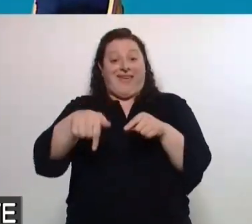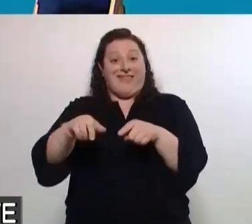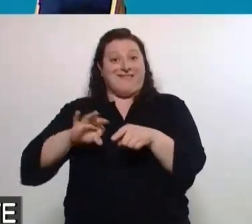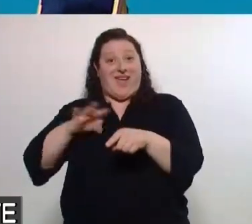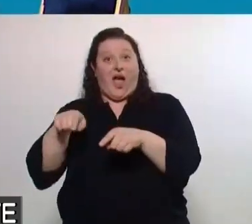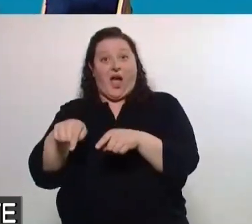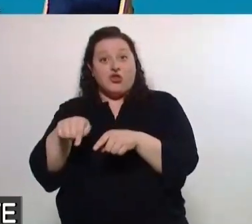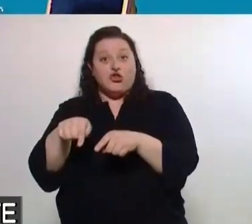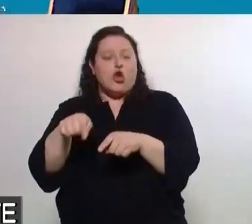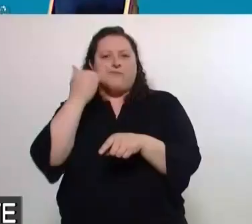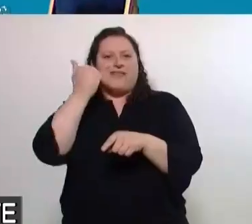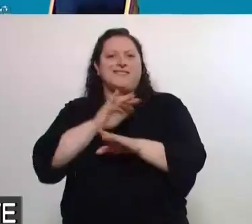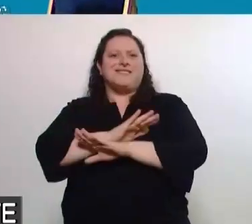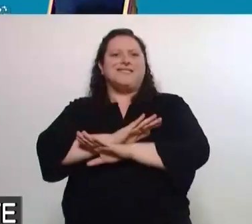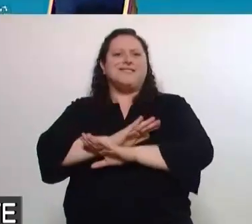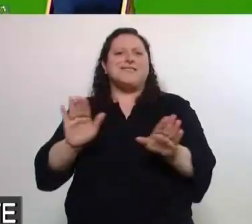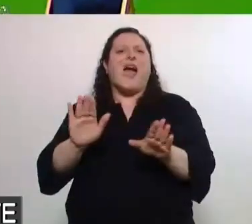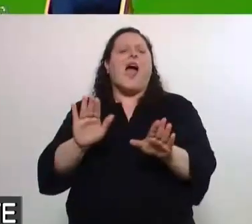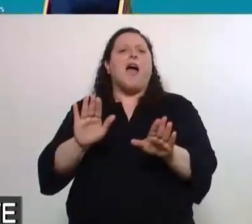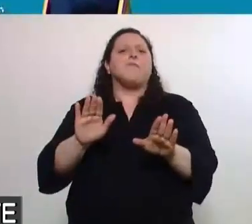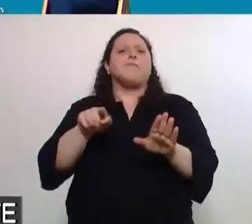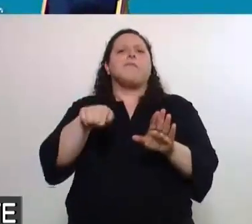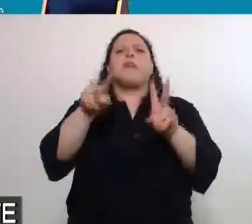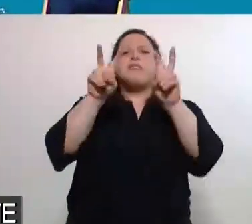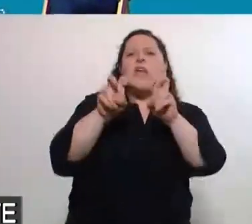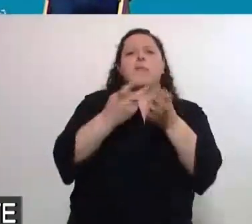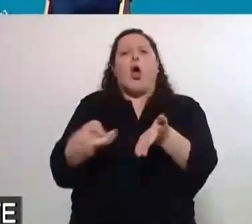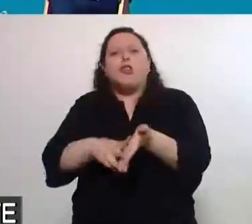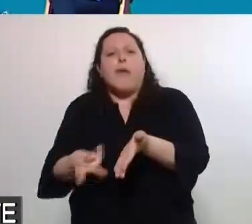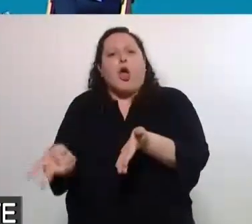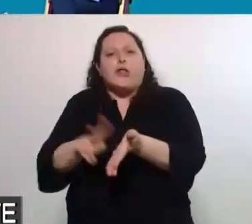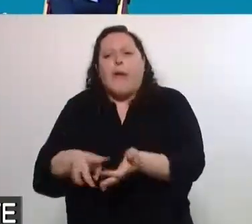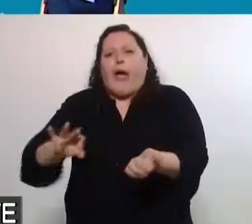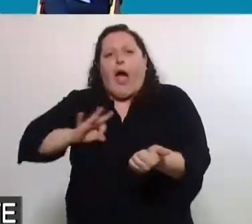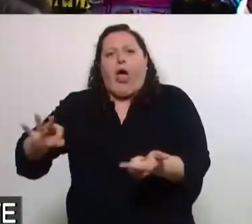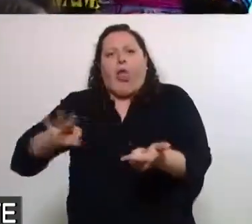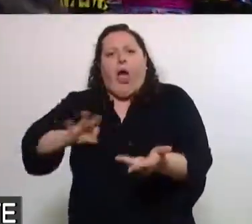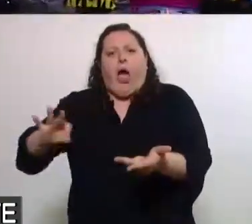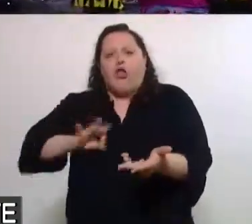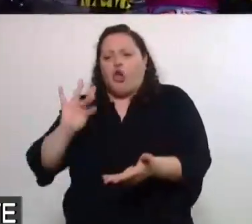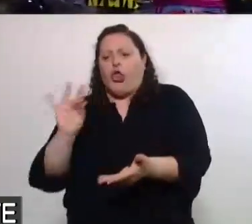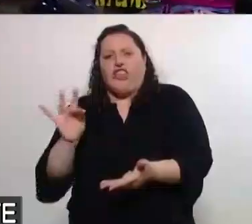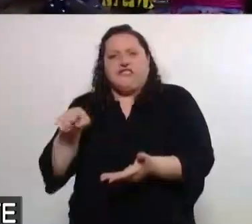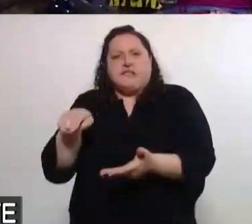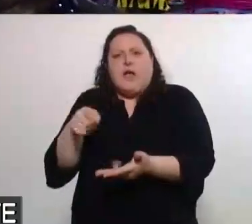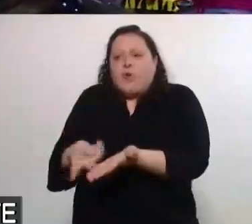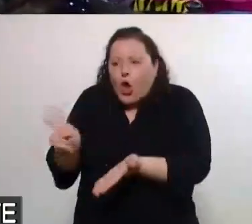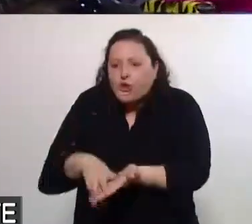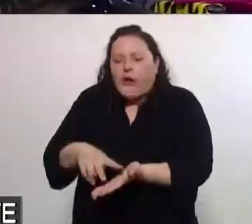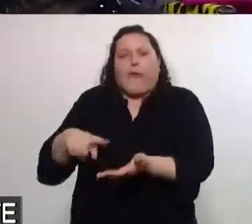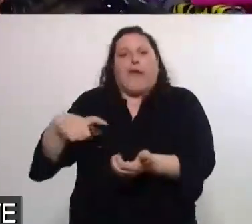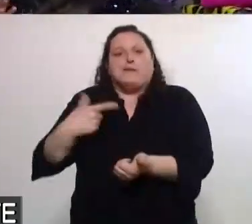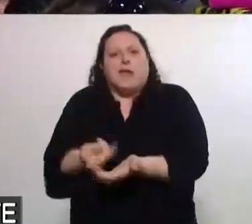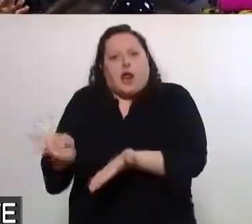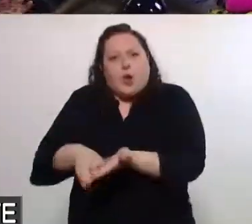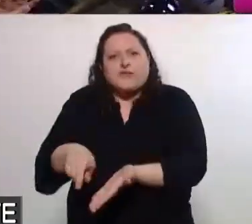terminemos con el tema de volver a hacer a cada fin de año las renovaciones.